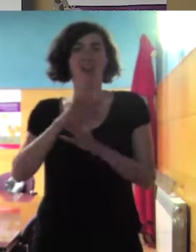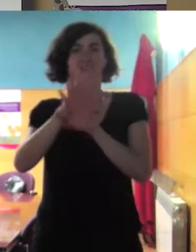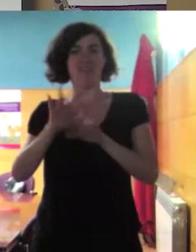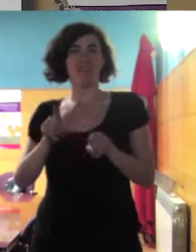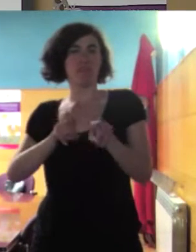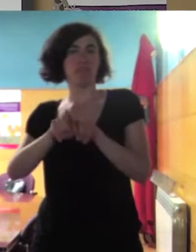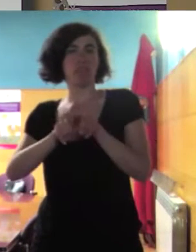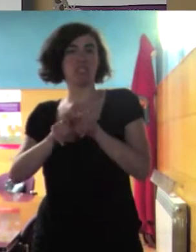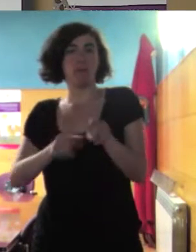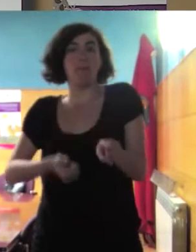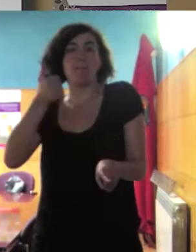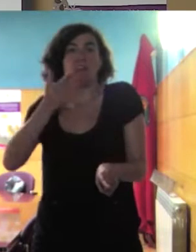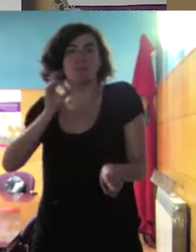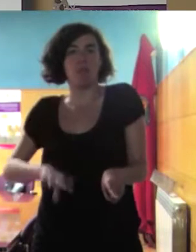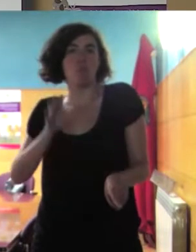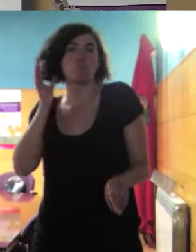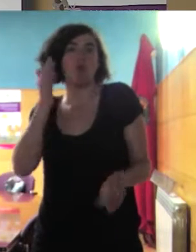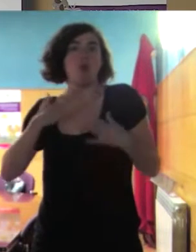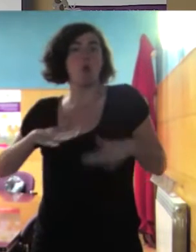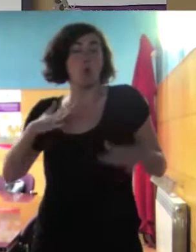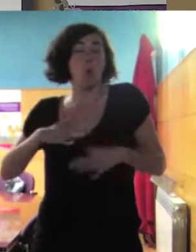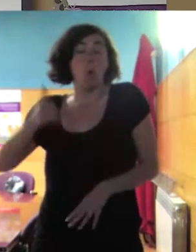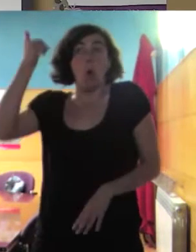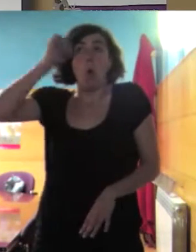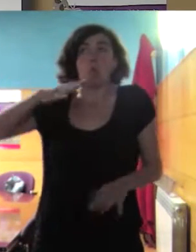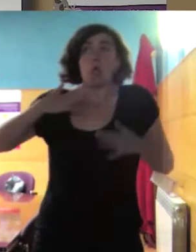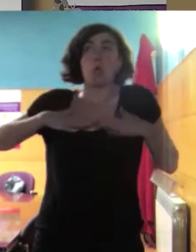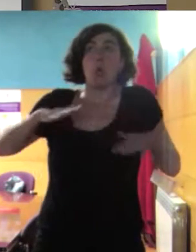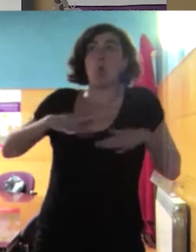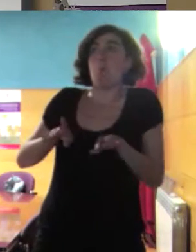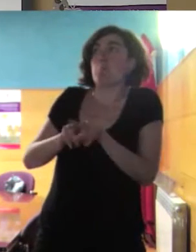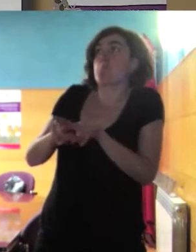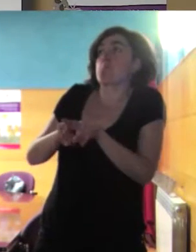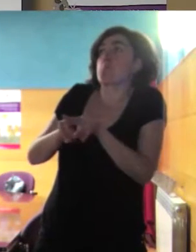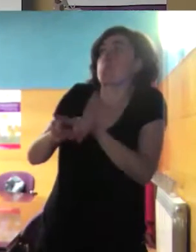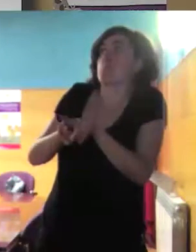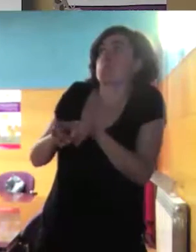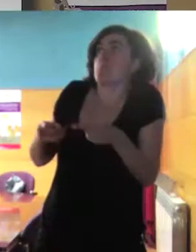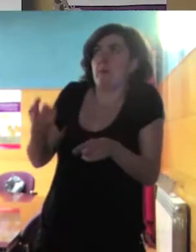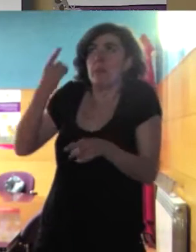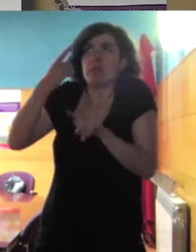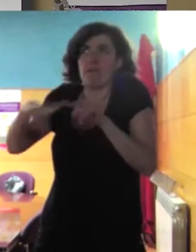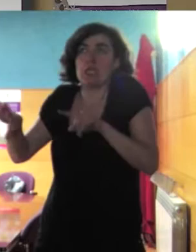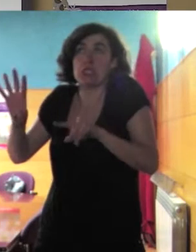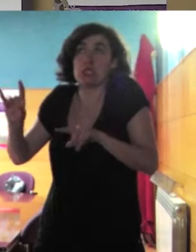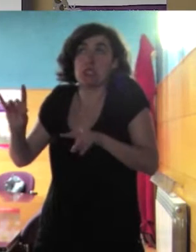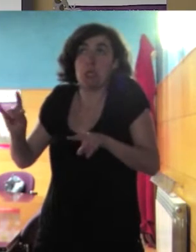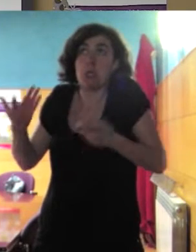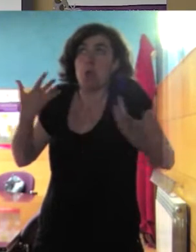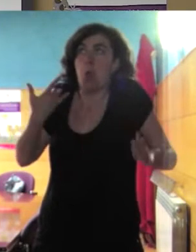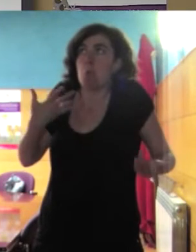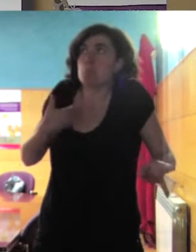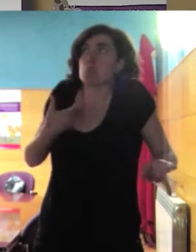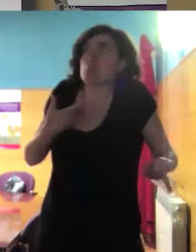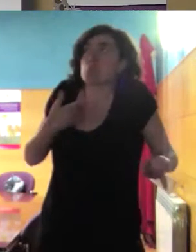crítica y las indumentarias de los hombres aunque sean distintas nos llaman menos la atención